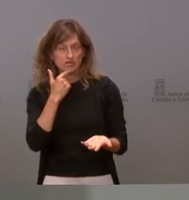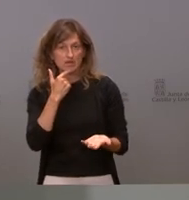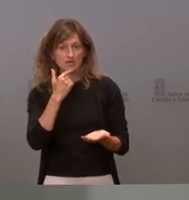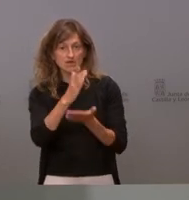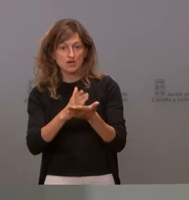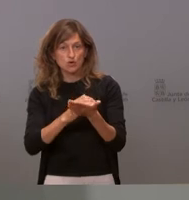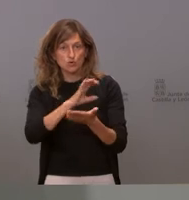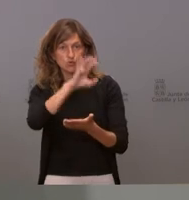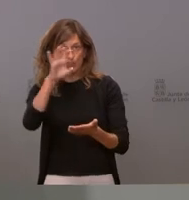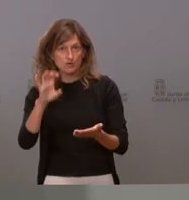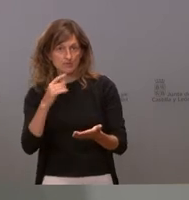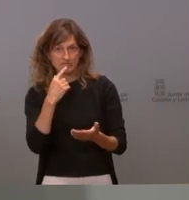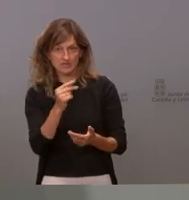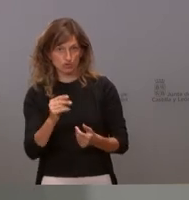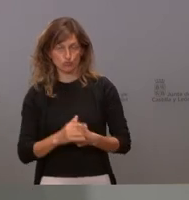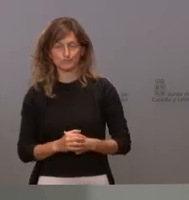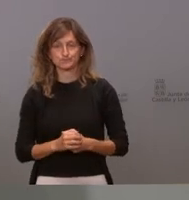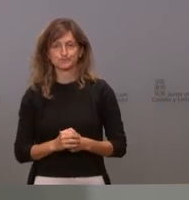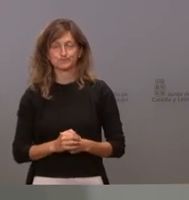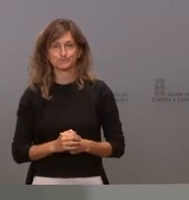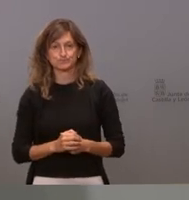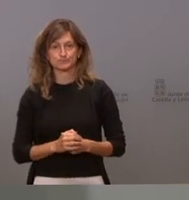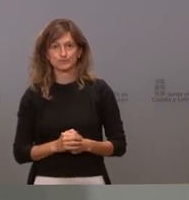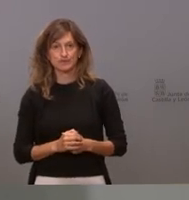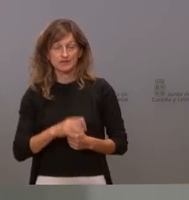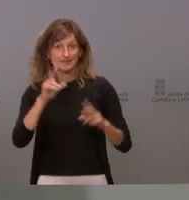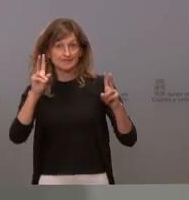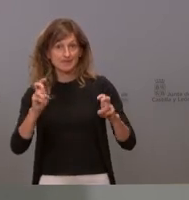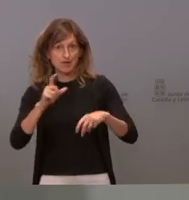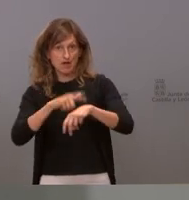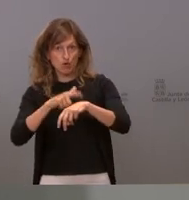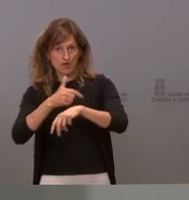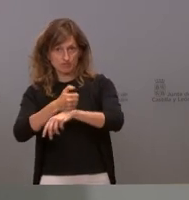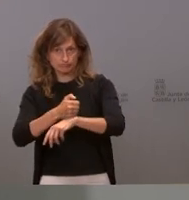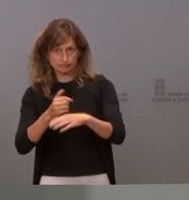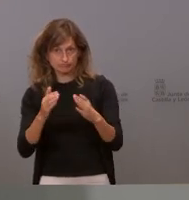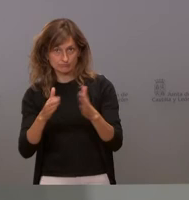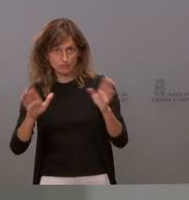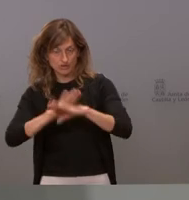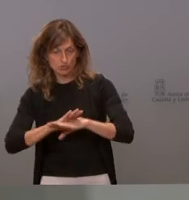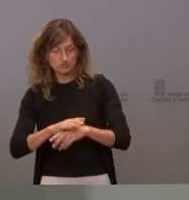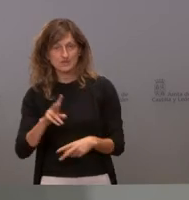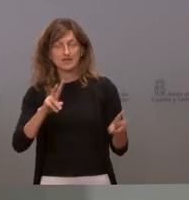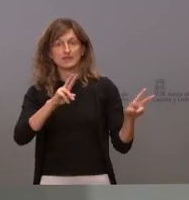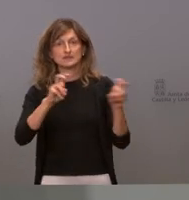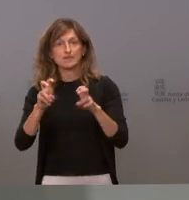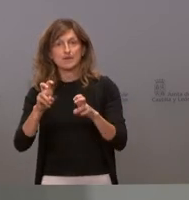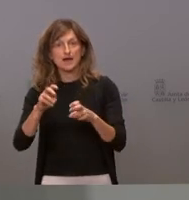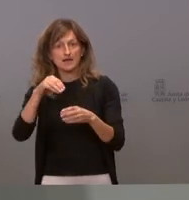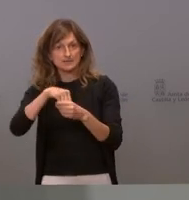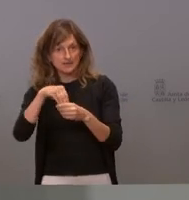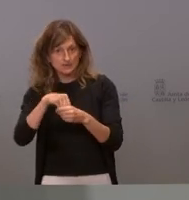comunidades autónomas sobre los toques de queda sobre las restricciones en interiores